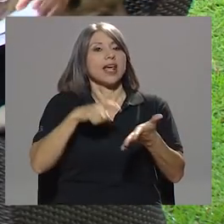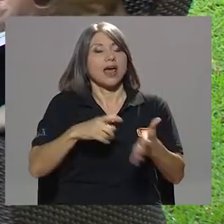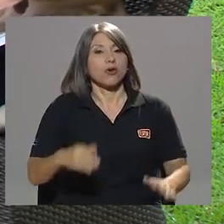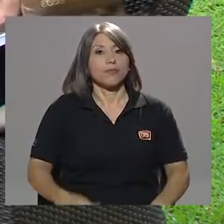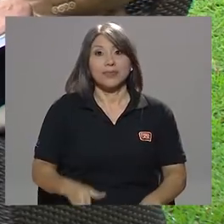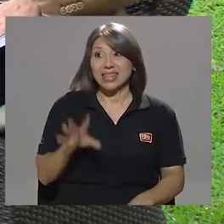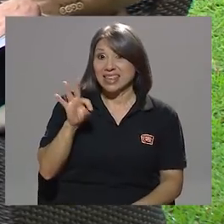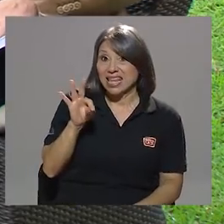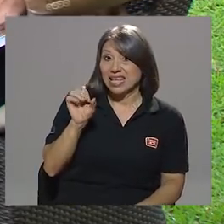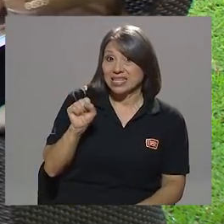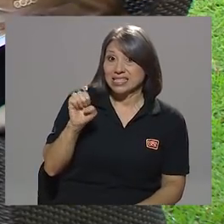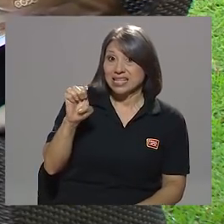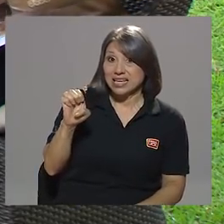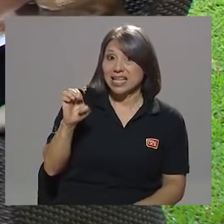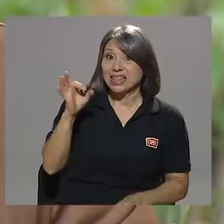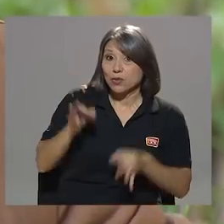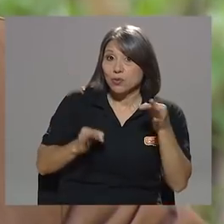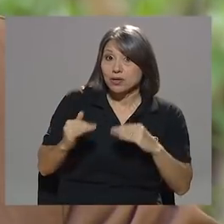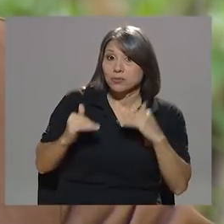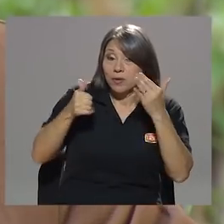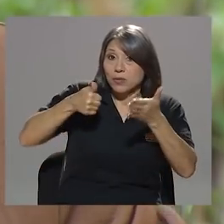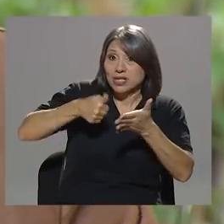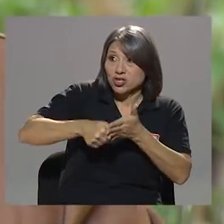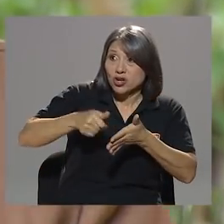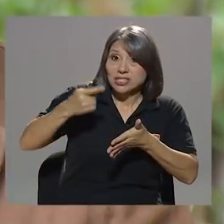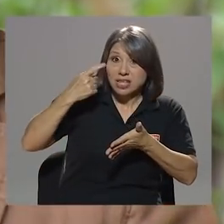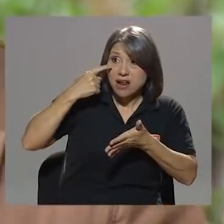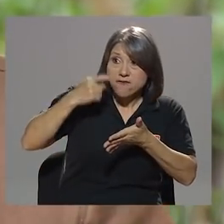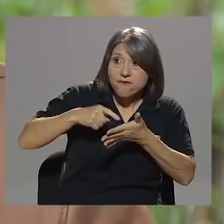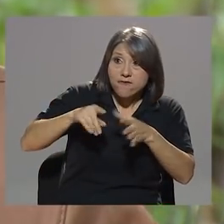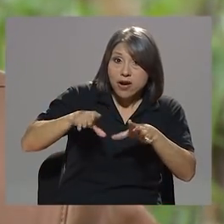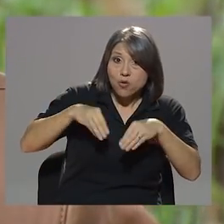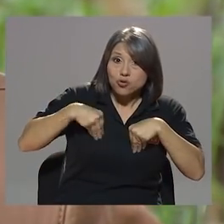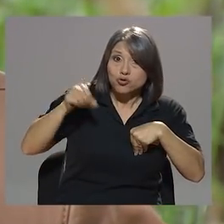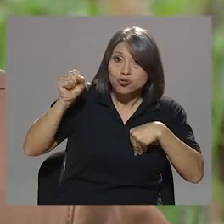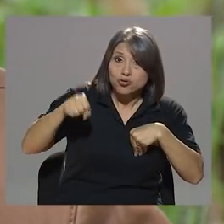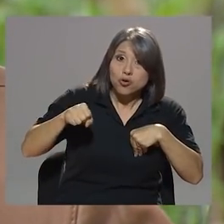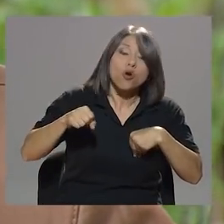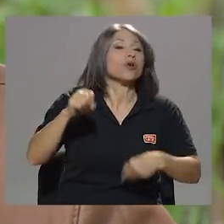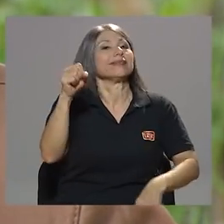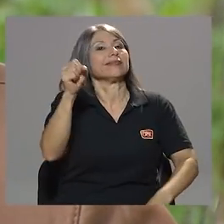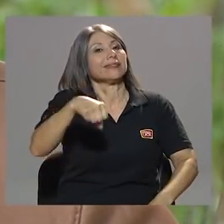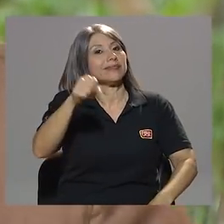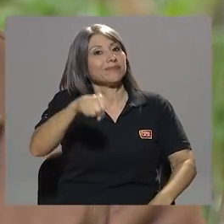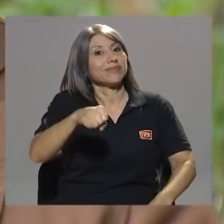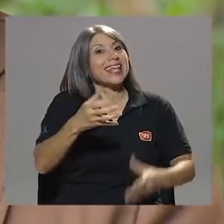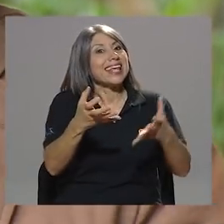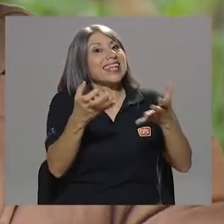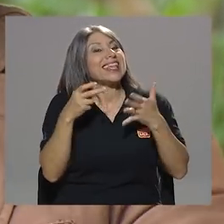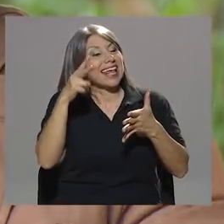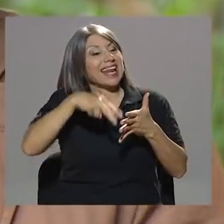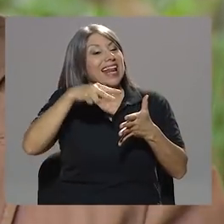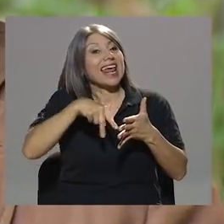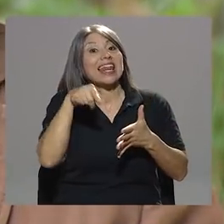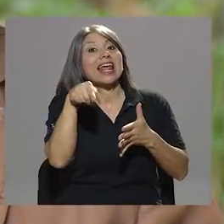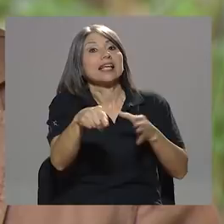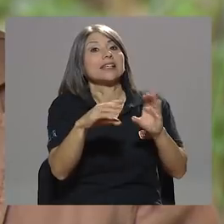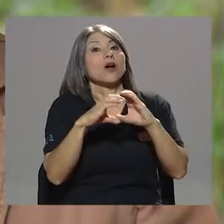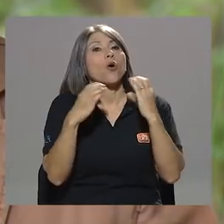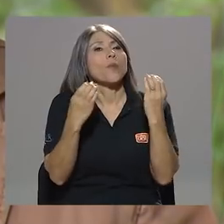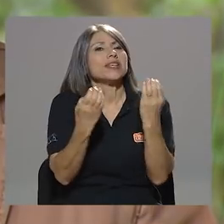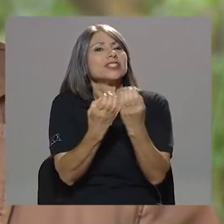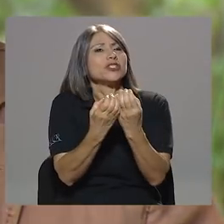¿Del Tribunal Supremo de Elecciones, don Juan Carlos? Sí lo tengo certificado. ¿Quiere leer qué es lo que recomienda esta comisión?